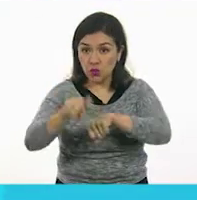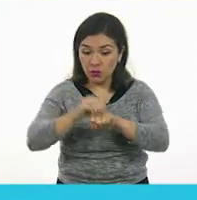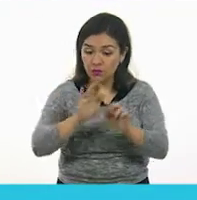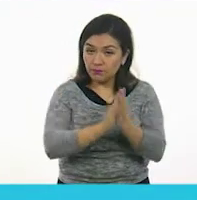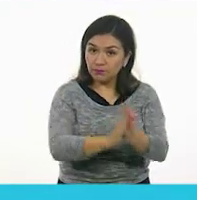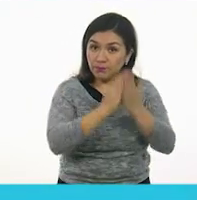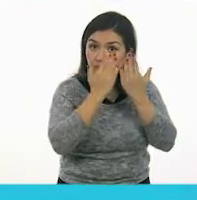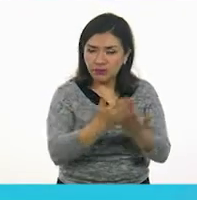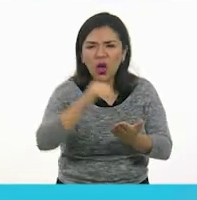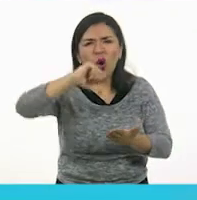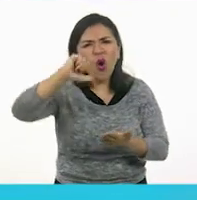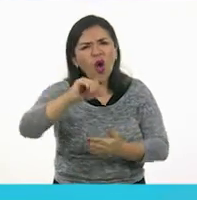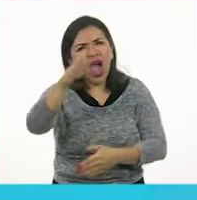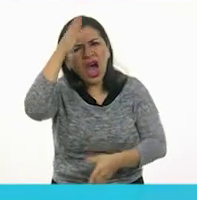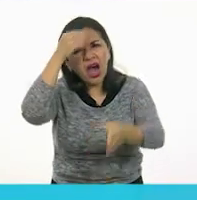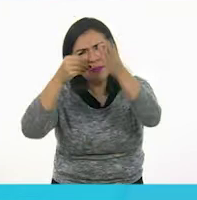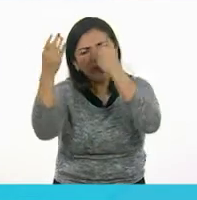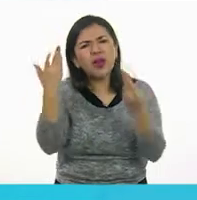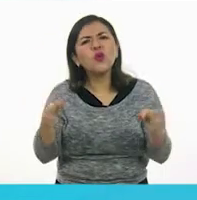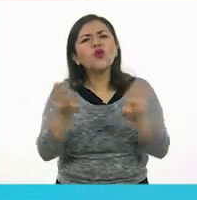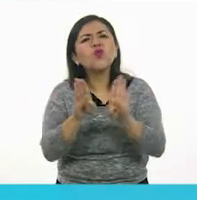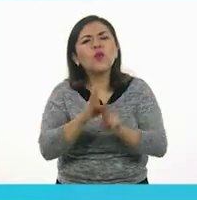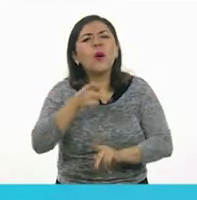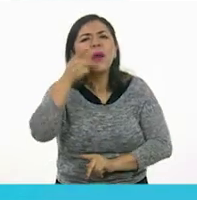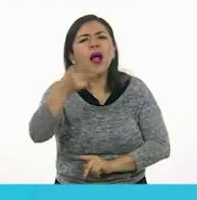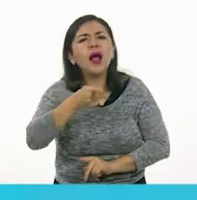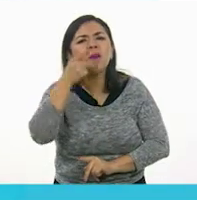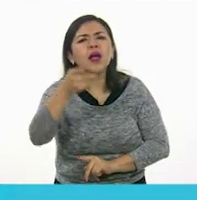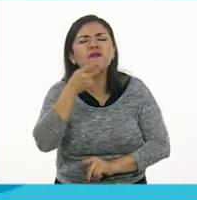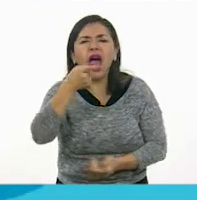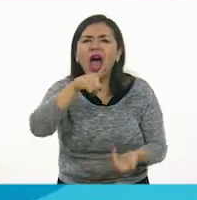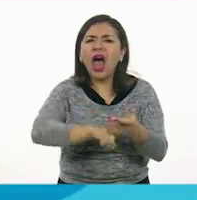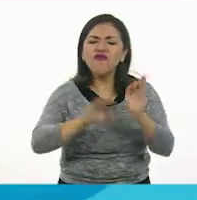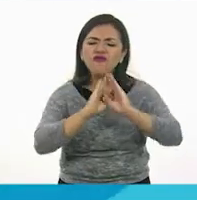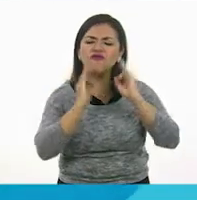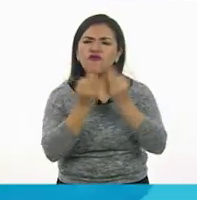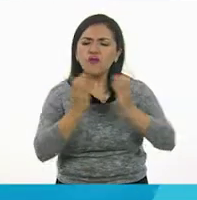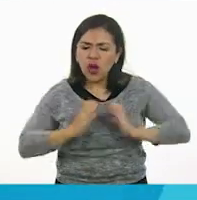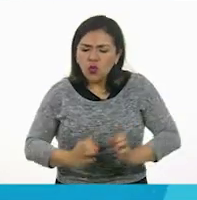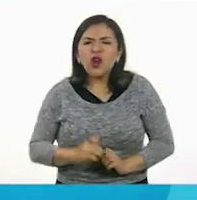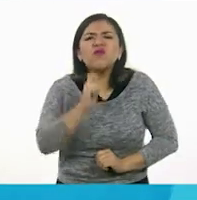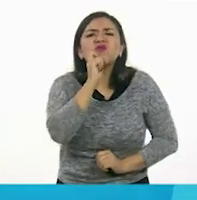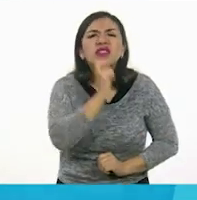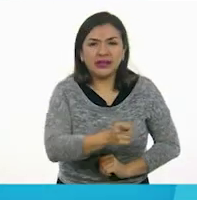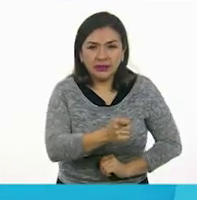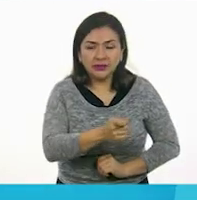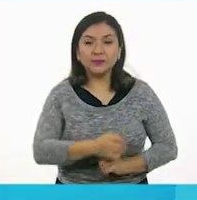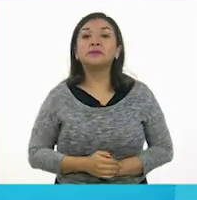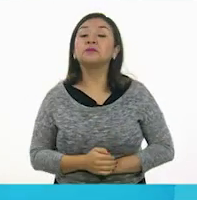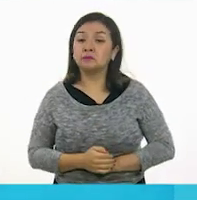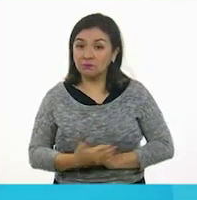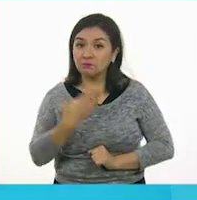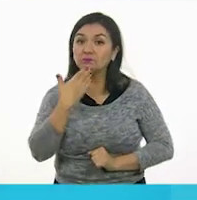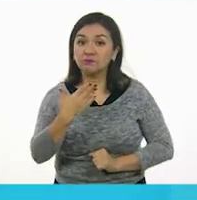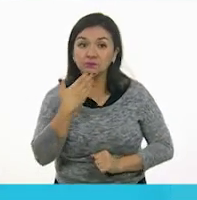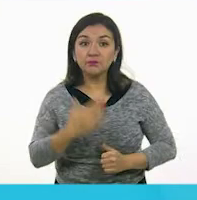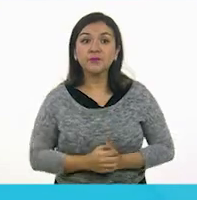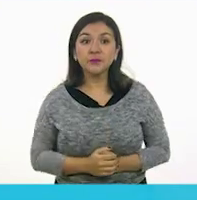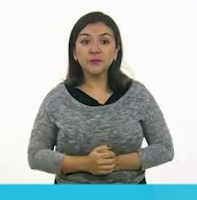Vamos a aprender a describir oralmente a los cuerpos geométricos. Perfecto. Muy bien.